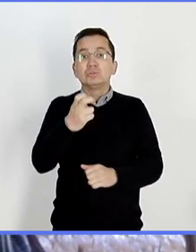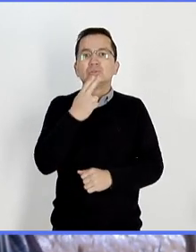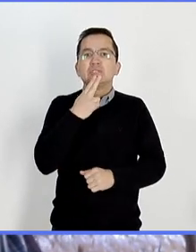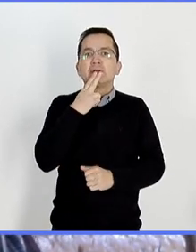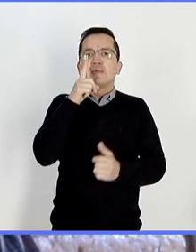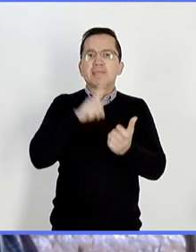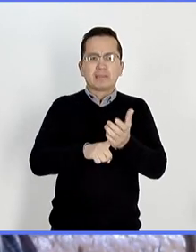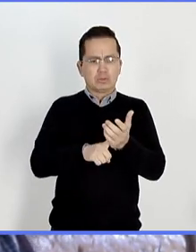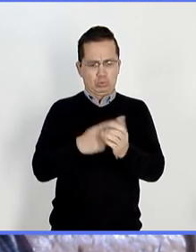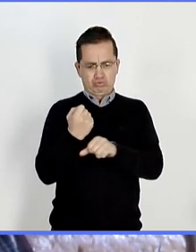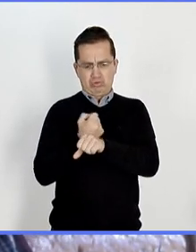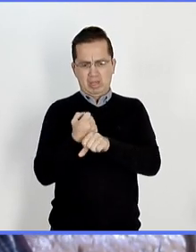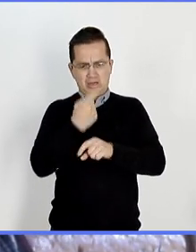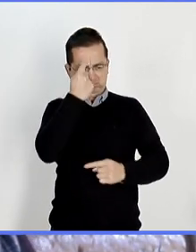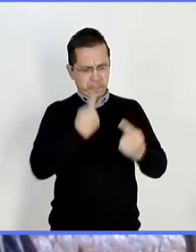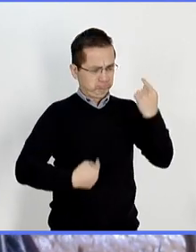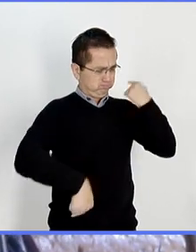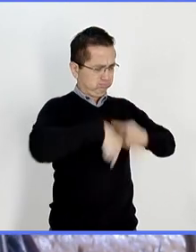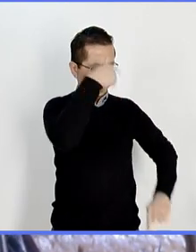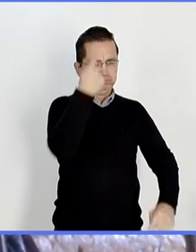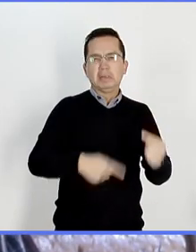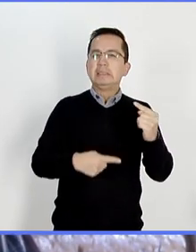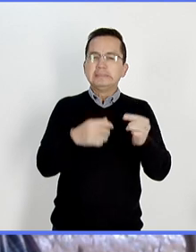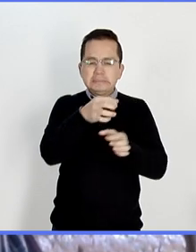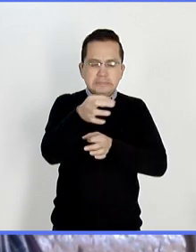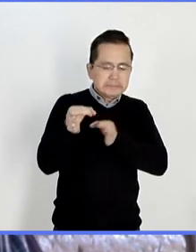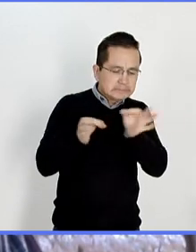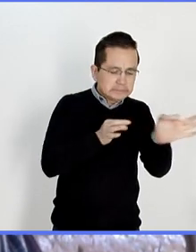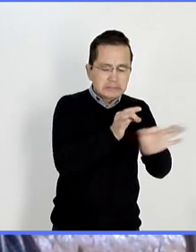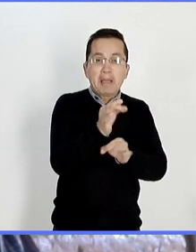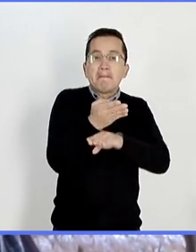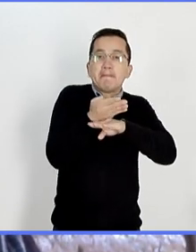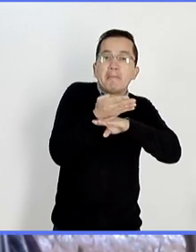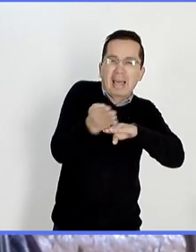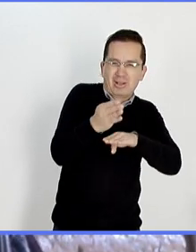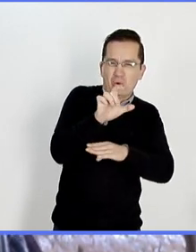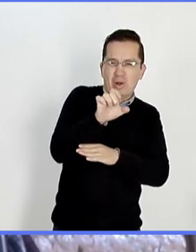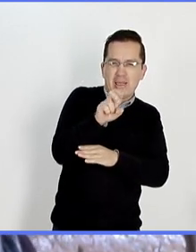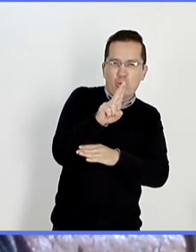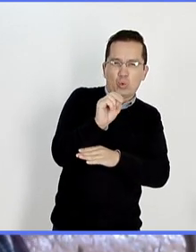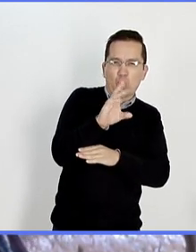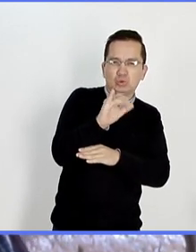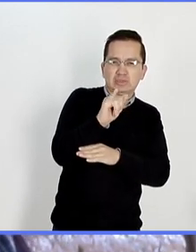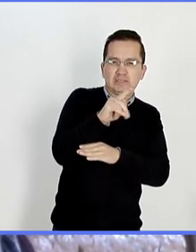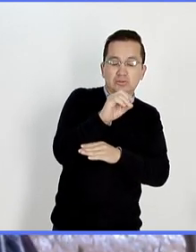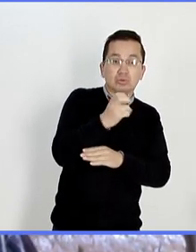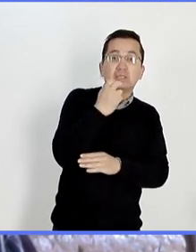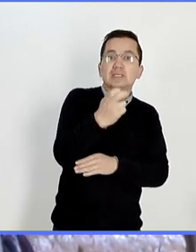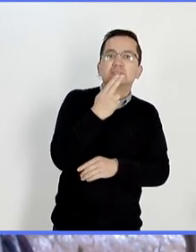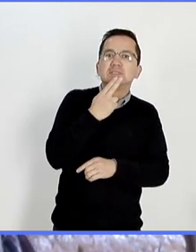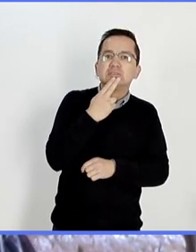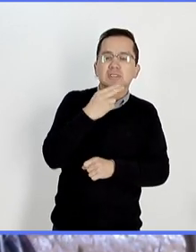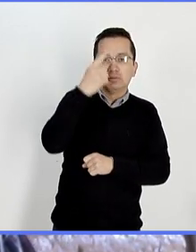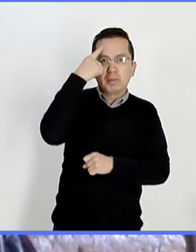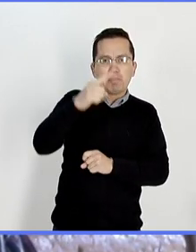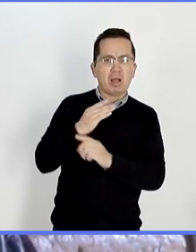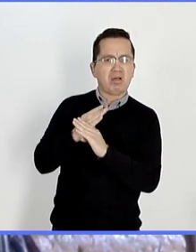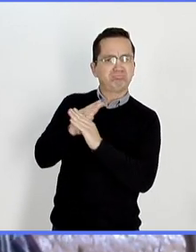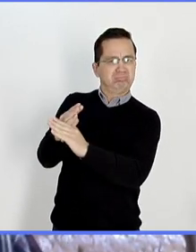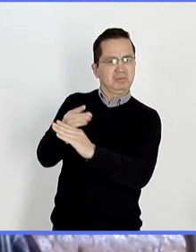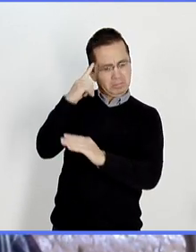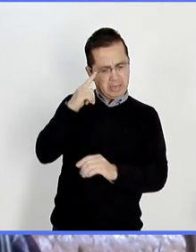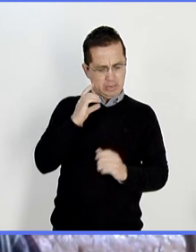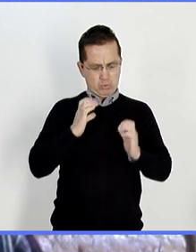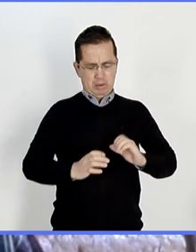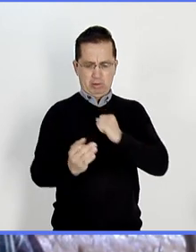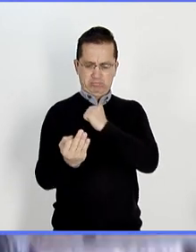Los glóbulos blancos de la sangre, o leucocitos, son las células del sistema inmunológico encargadas de la protección. Hay cinco